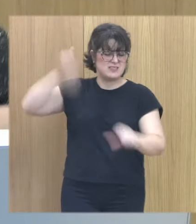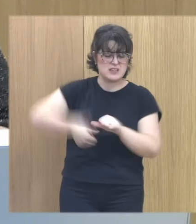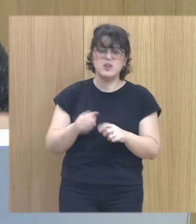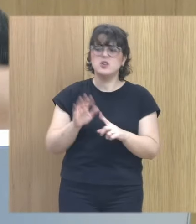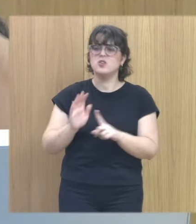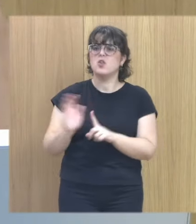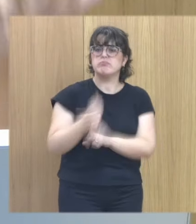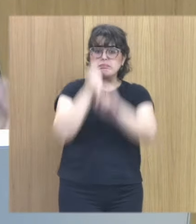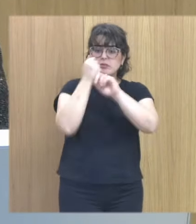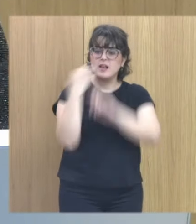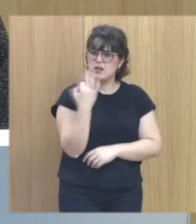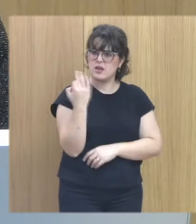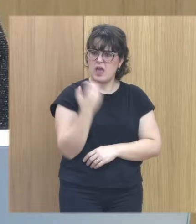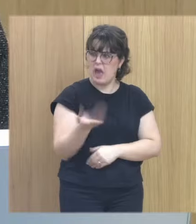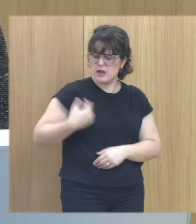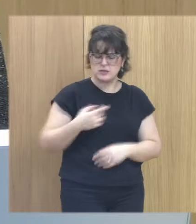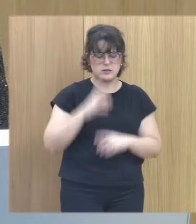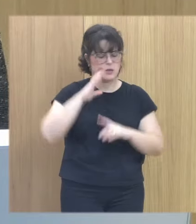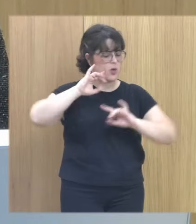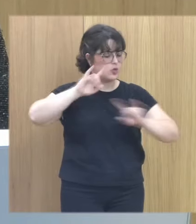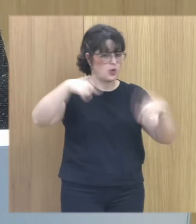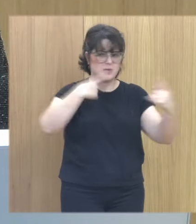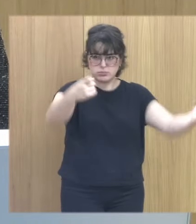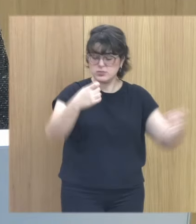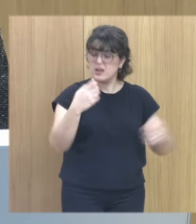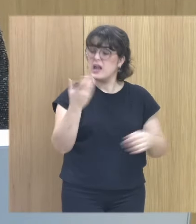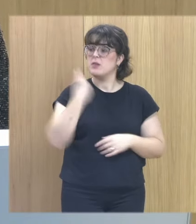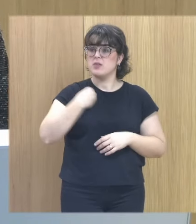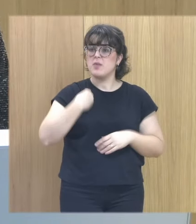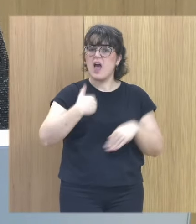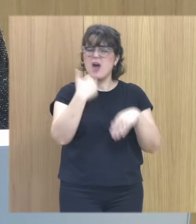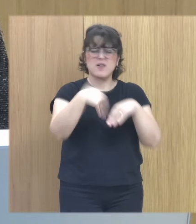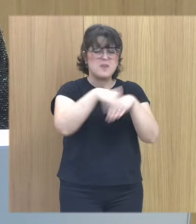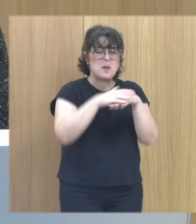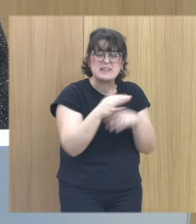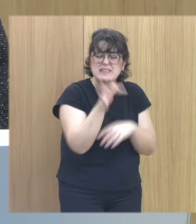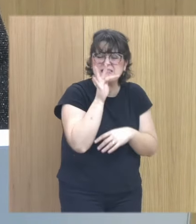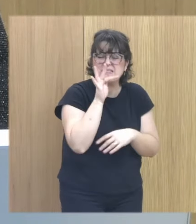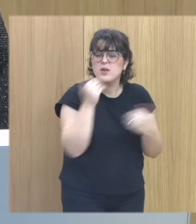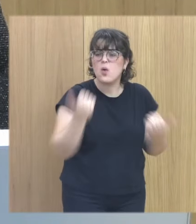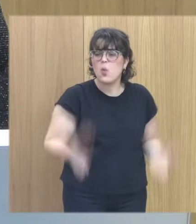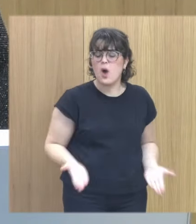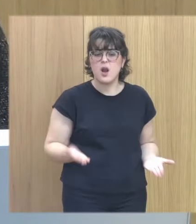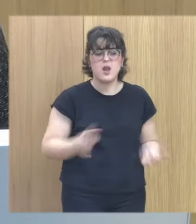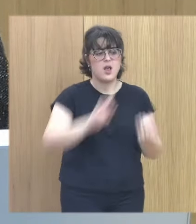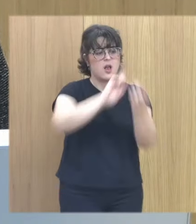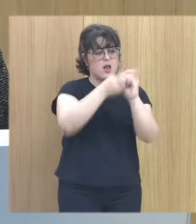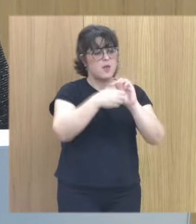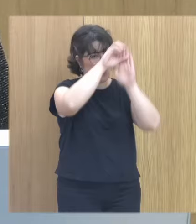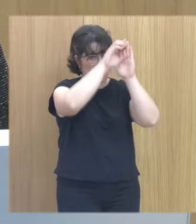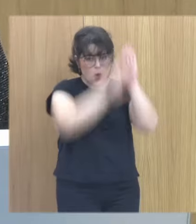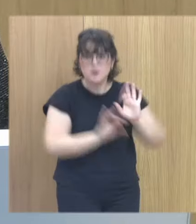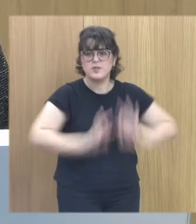aparentemente eran infinitamente más difíciles y no hemos conseguido una muy básica muy básica muy básica que es modificar los currículos